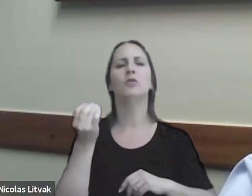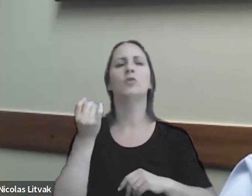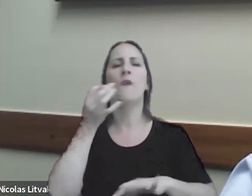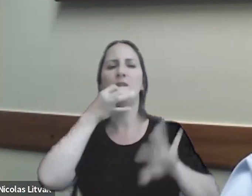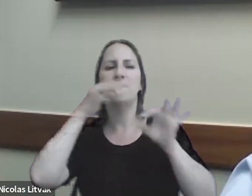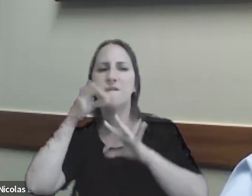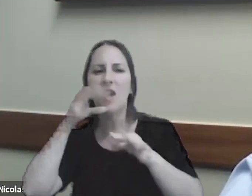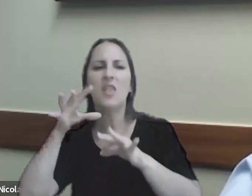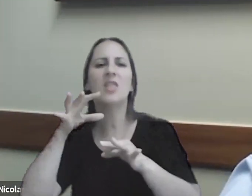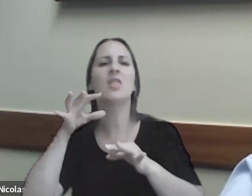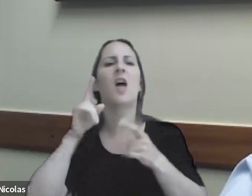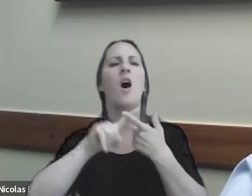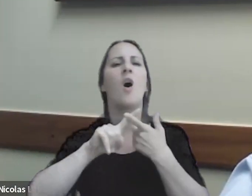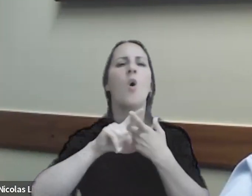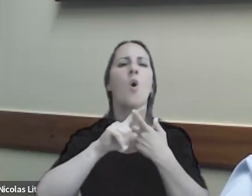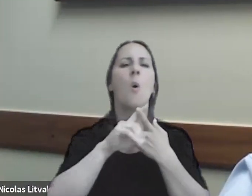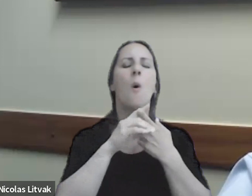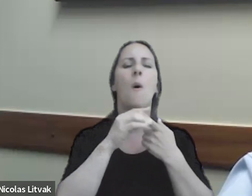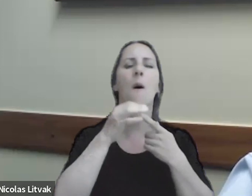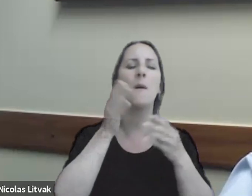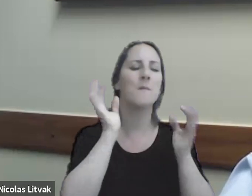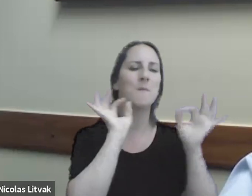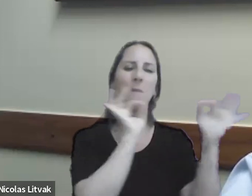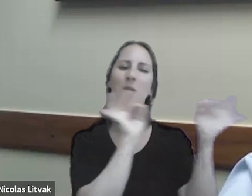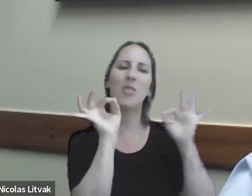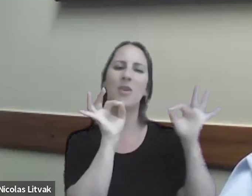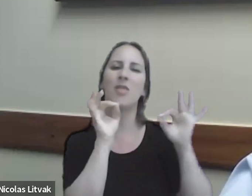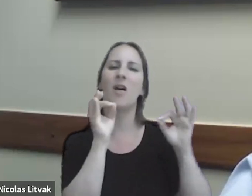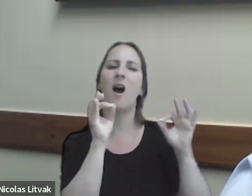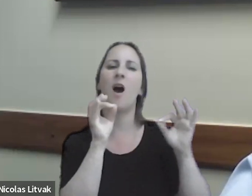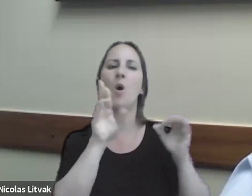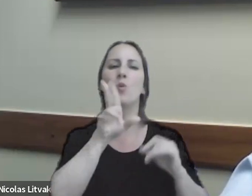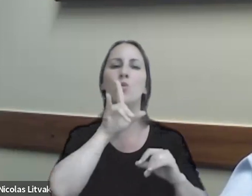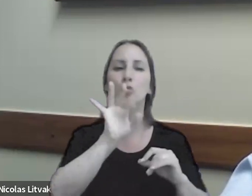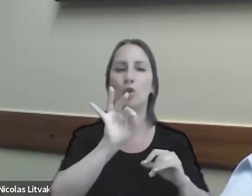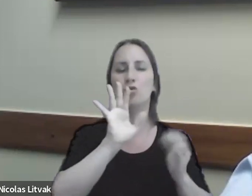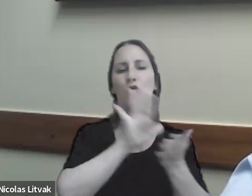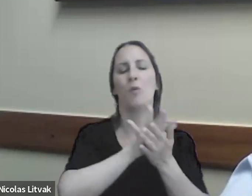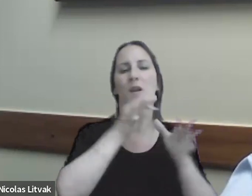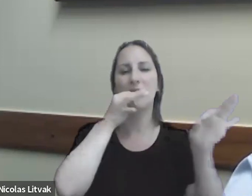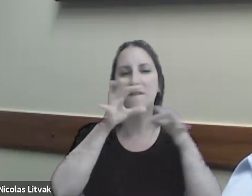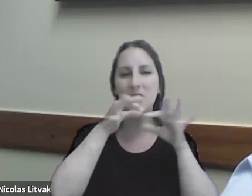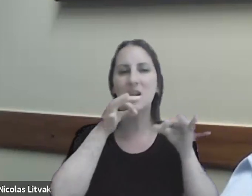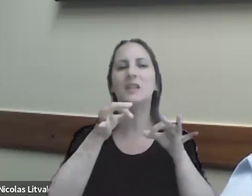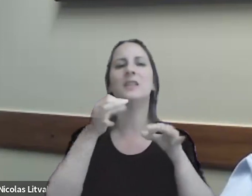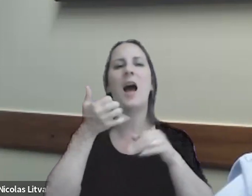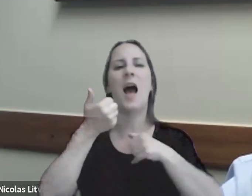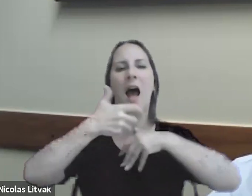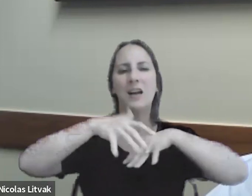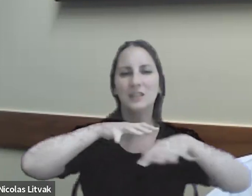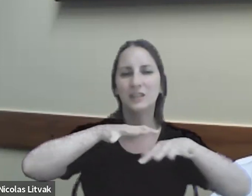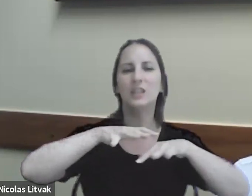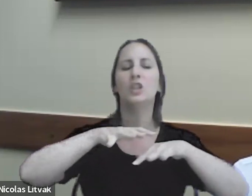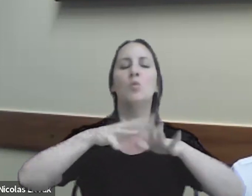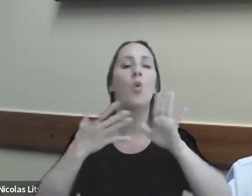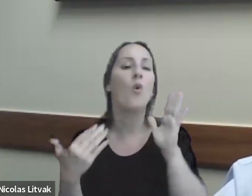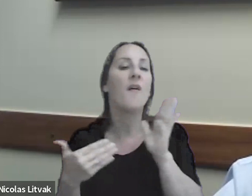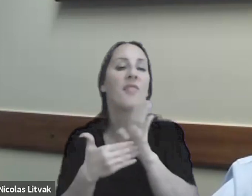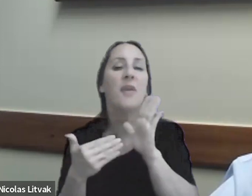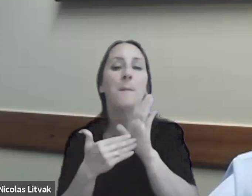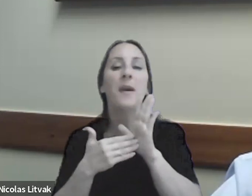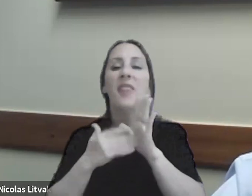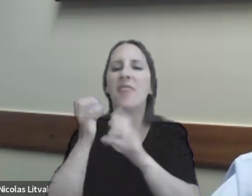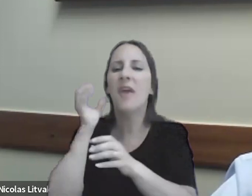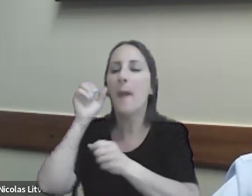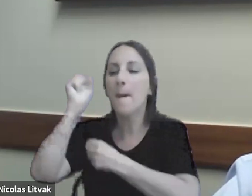ventas o el margen bruto sobre ventas o el margen sobre costos los márgenes sobre activos es decir dependiendo de la actividad